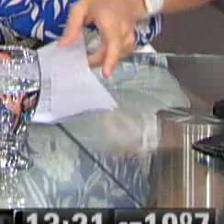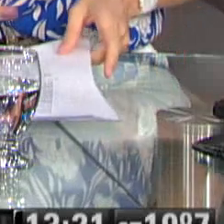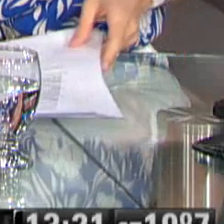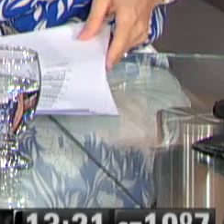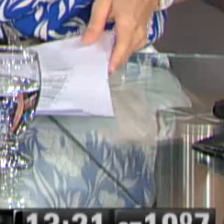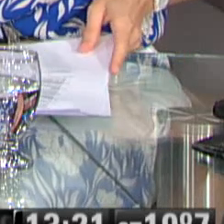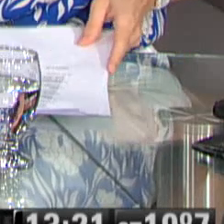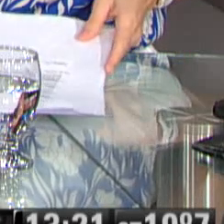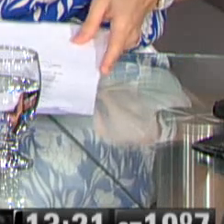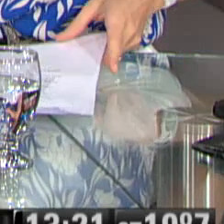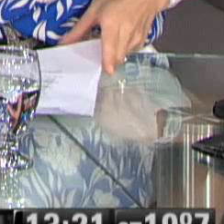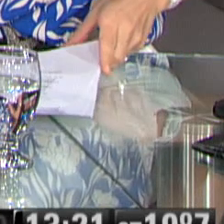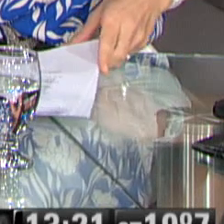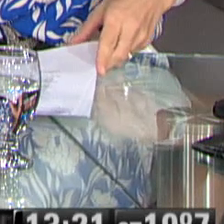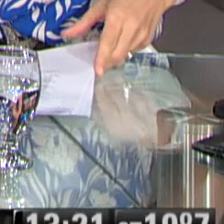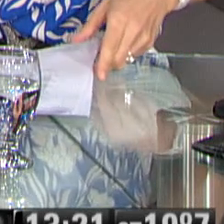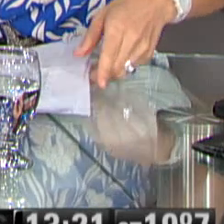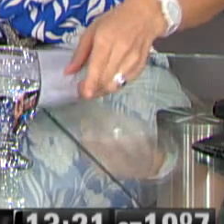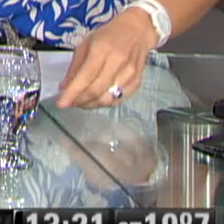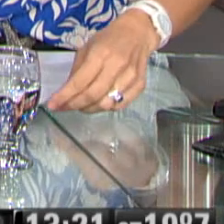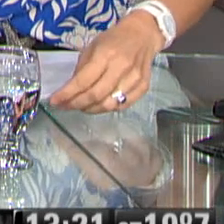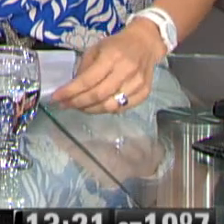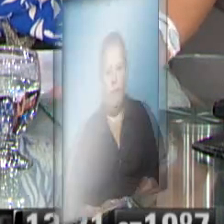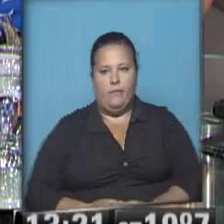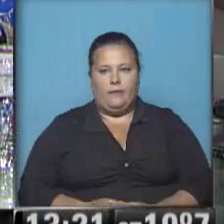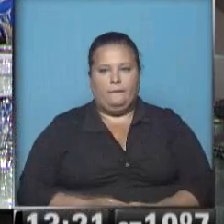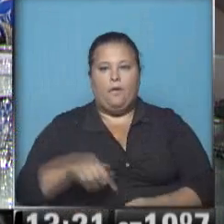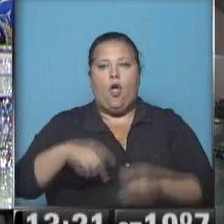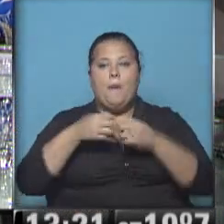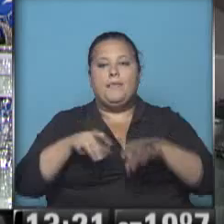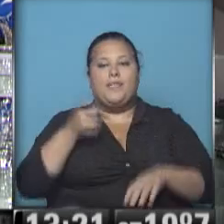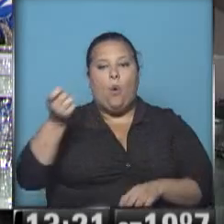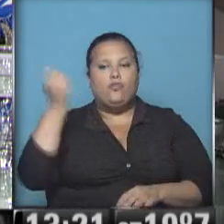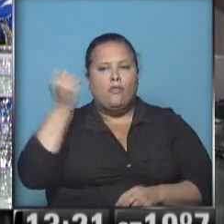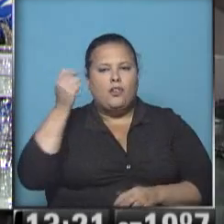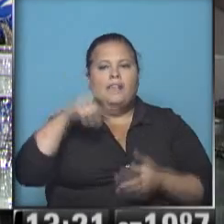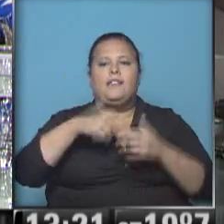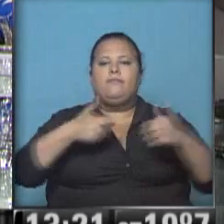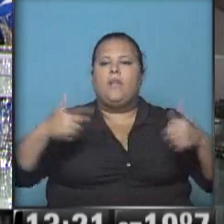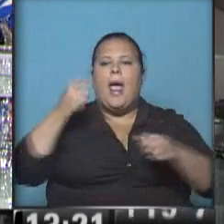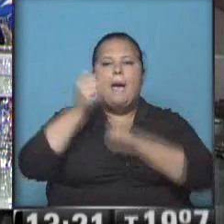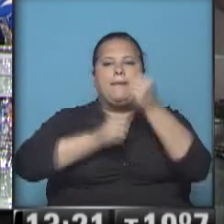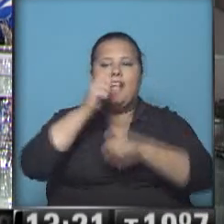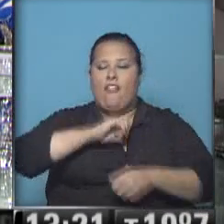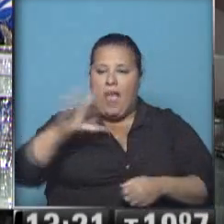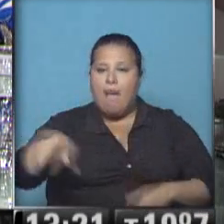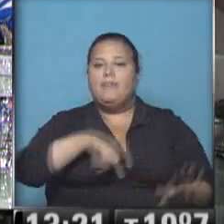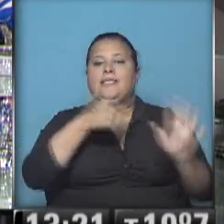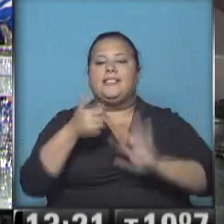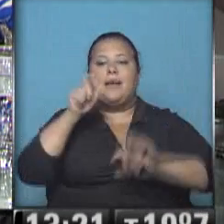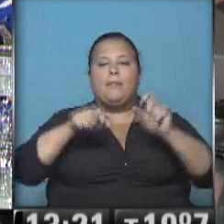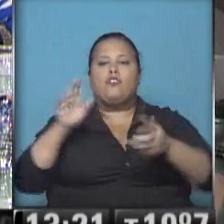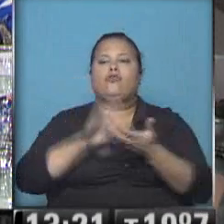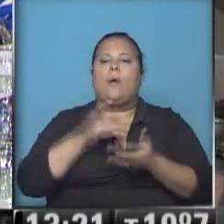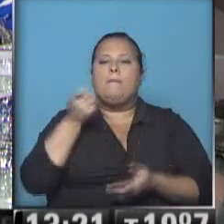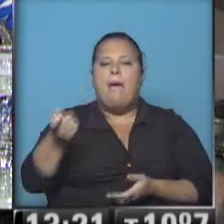Hoy comenzó un juicio muy importante porque se sienta en el banquillo de los acusados un empresario rural y otras seis personas por